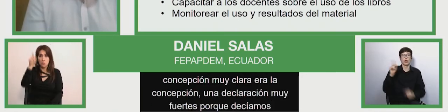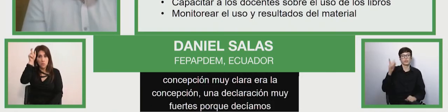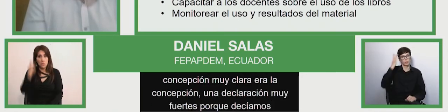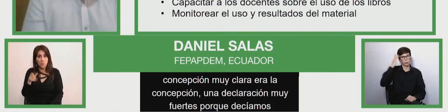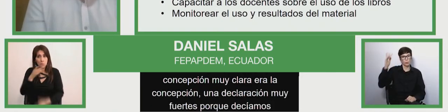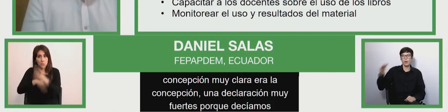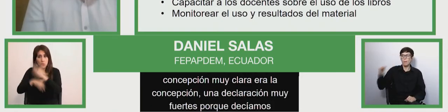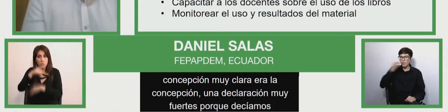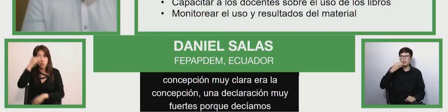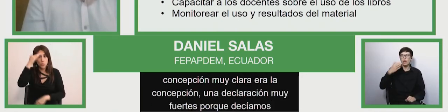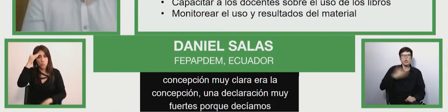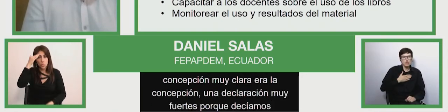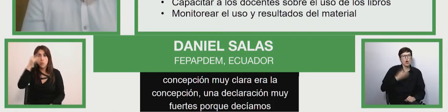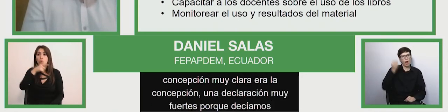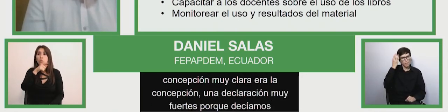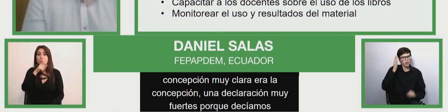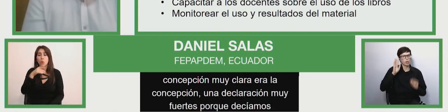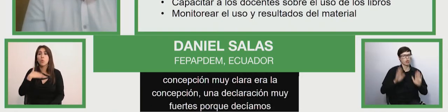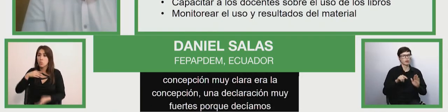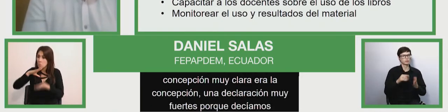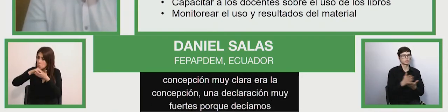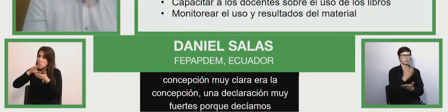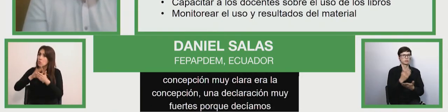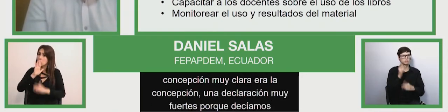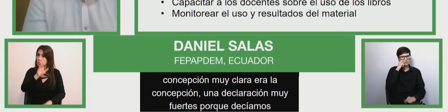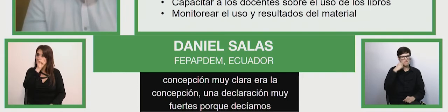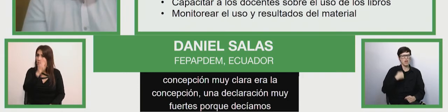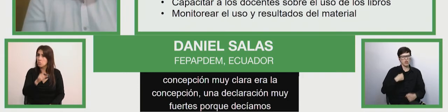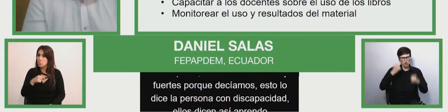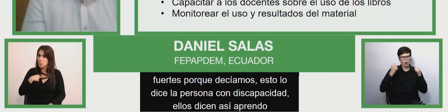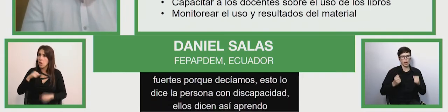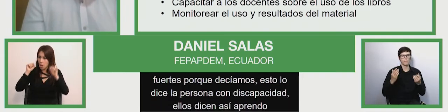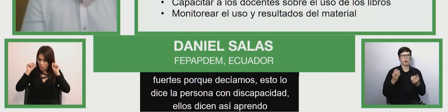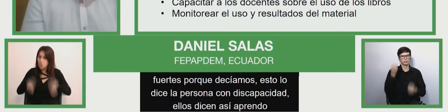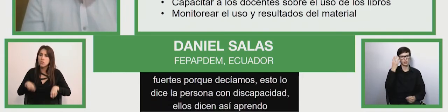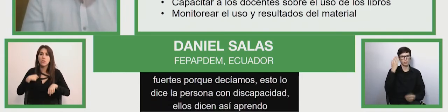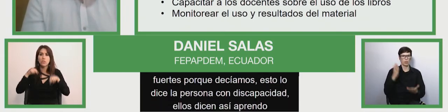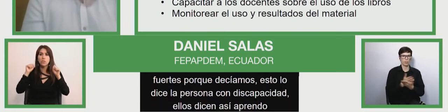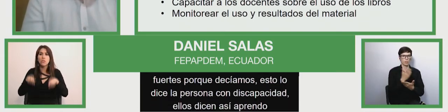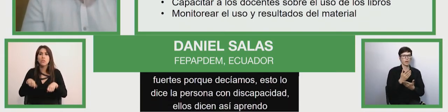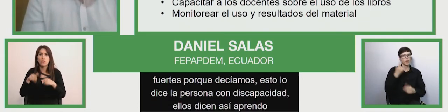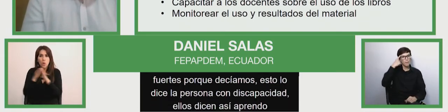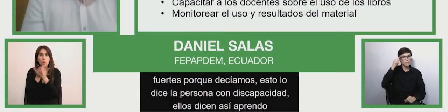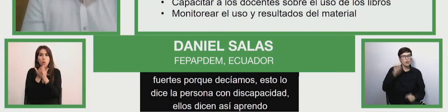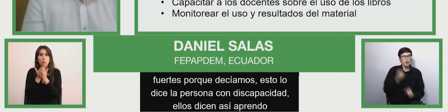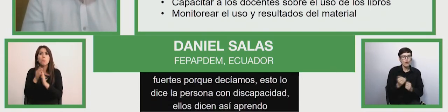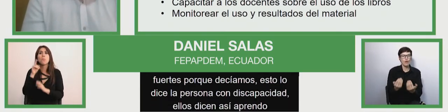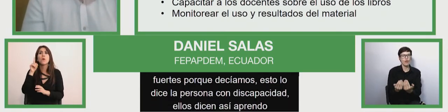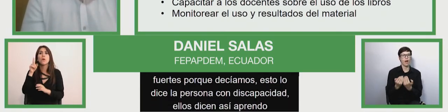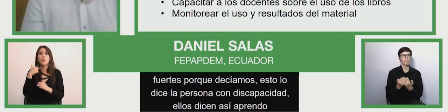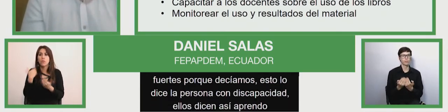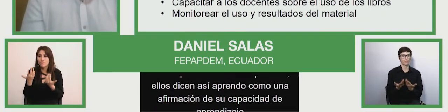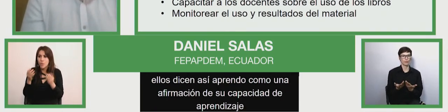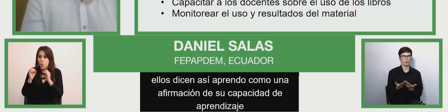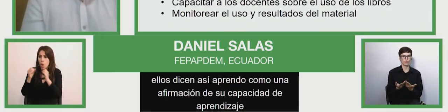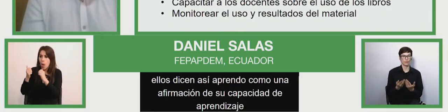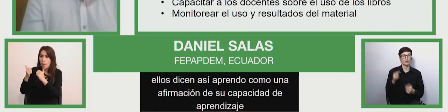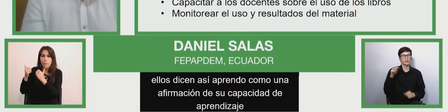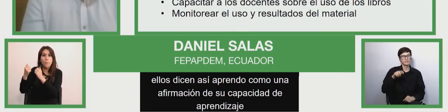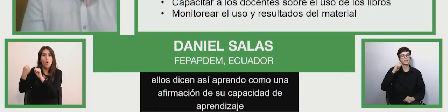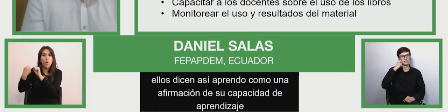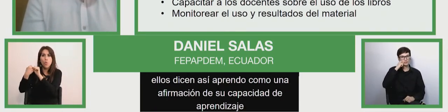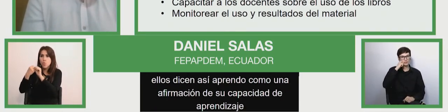así aprendo, como una afirmación de su capacidad de aprendizaje, siempre y cuando cuenten con los apoyos adecuados. Y